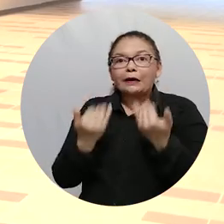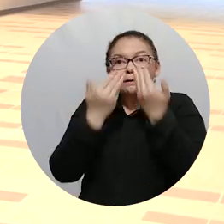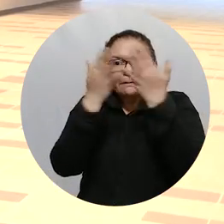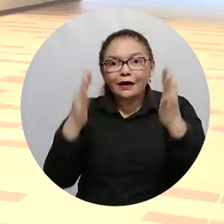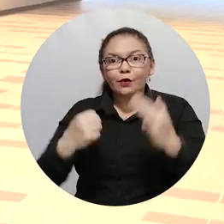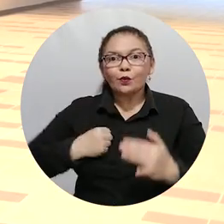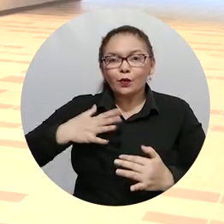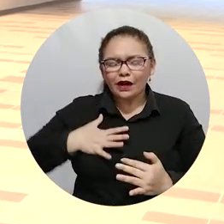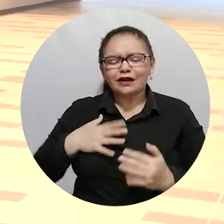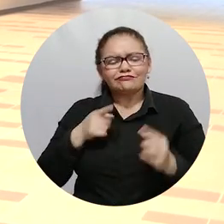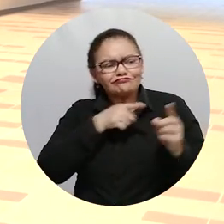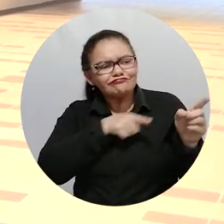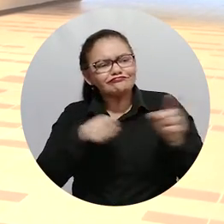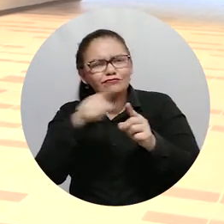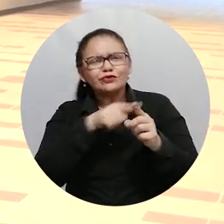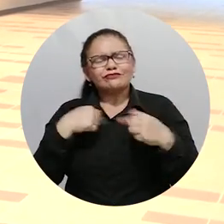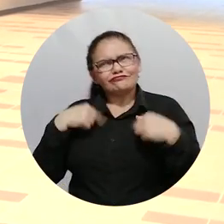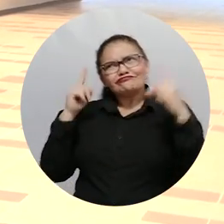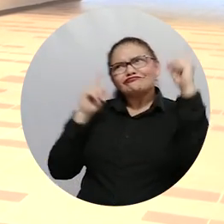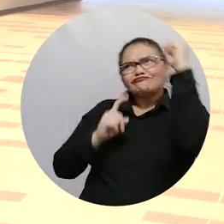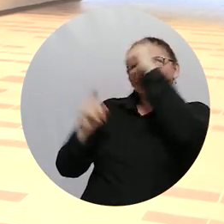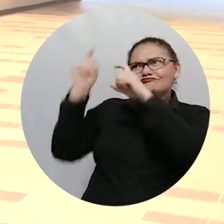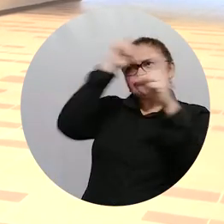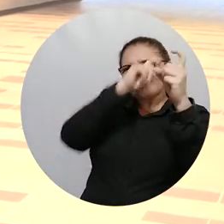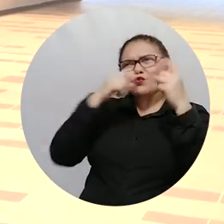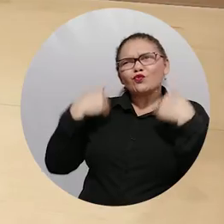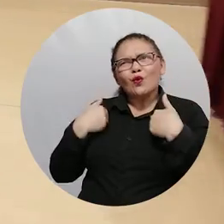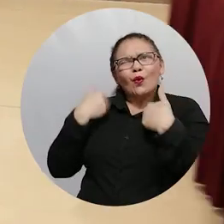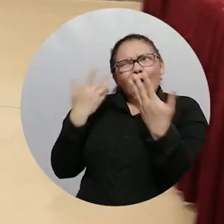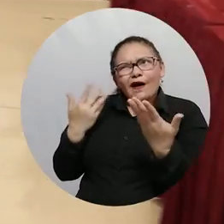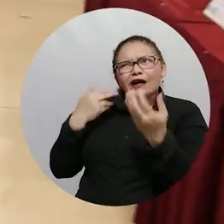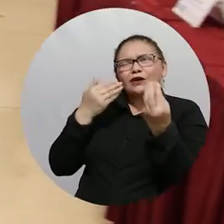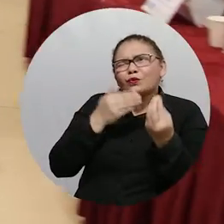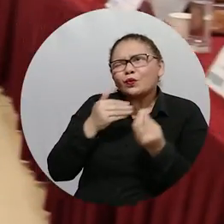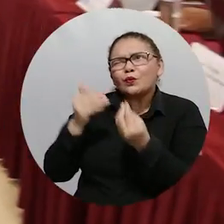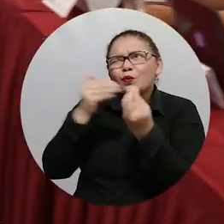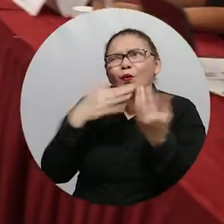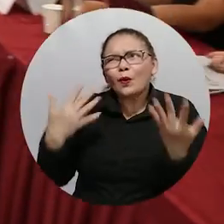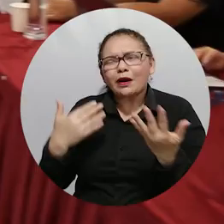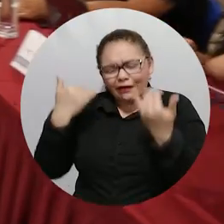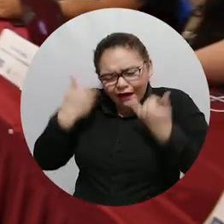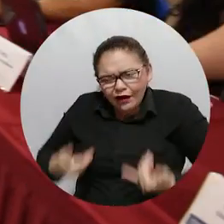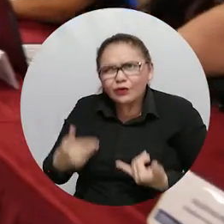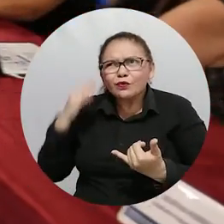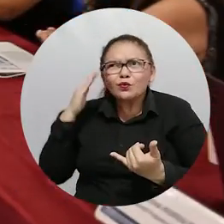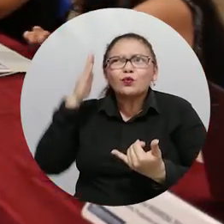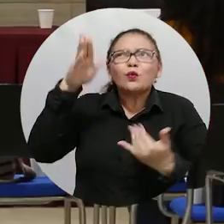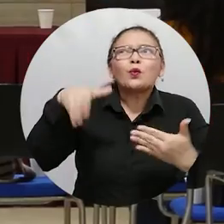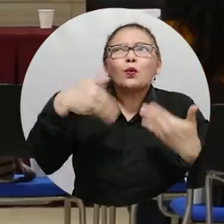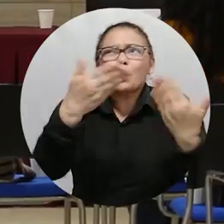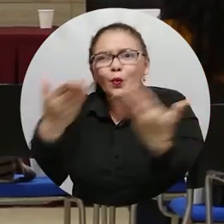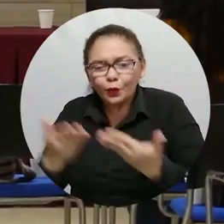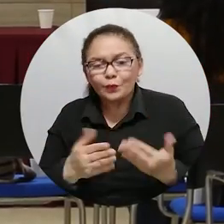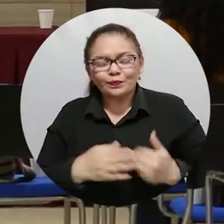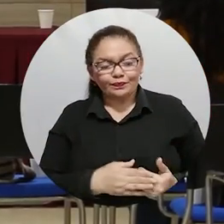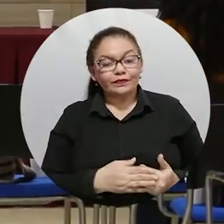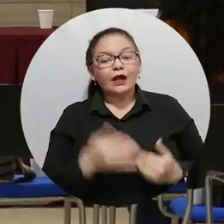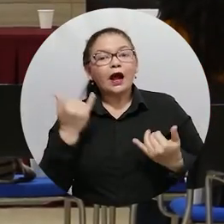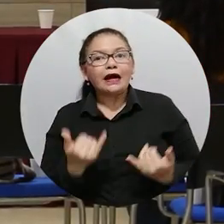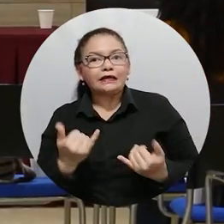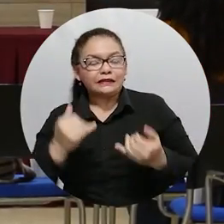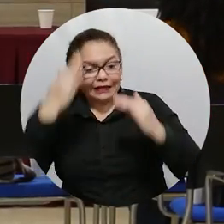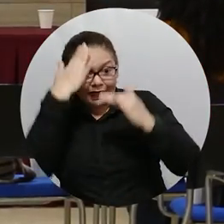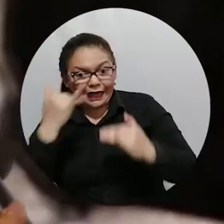sobre lo que somos y también sobre lo que podemos ser. Este encuentro entre academia y comunidades fue propiciado en esta